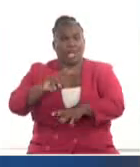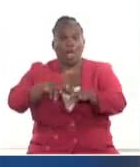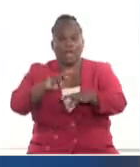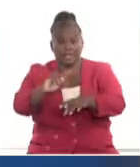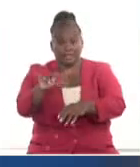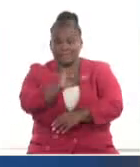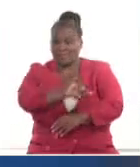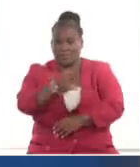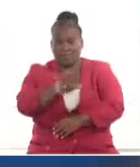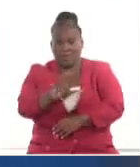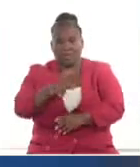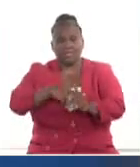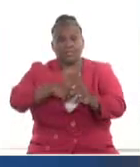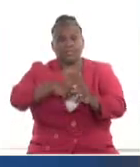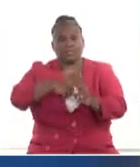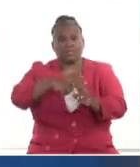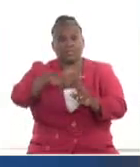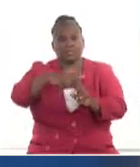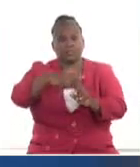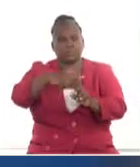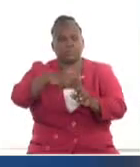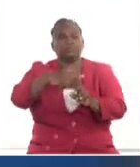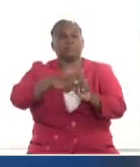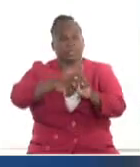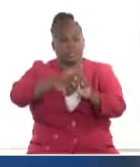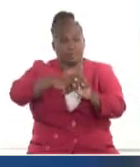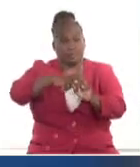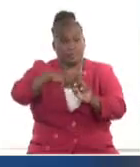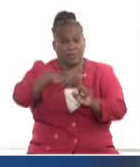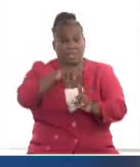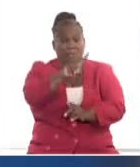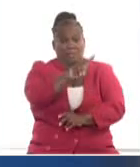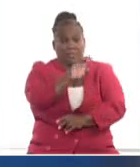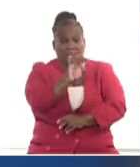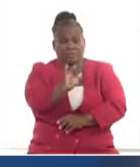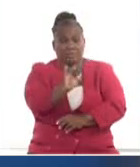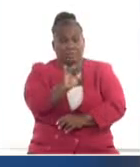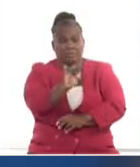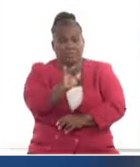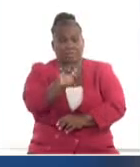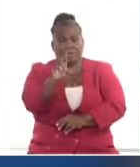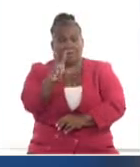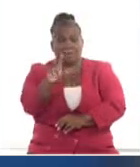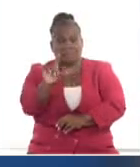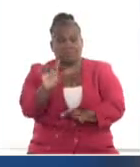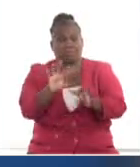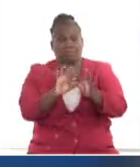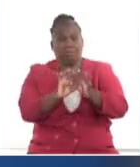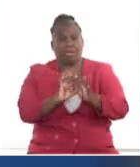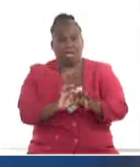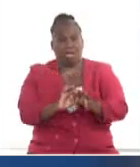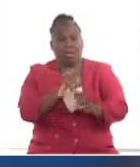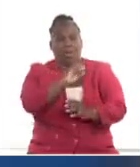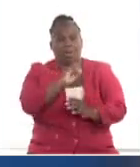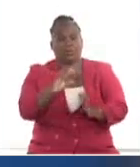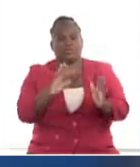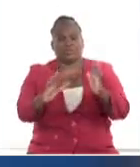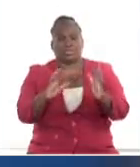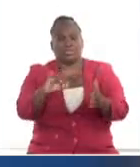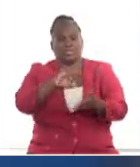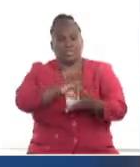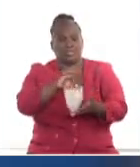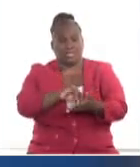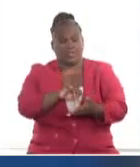temperaturas gradualmente van en ascenso, hoy las máximas entre 27, 29 grados Celsius en occidente y centro, entre 30 y